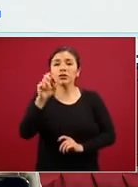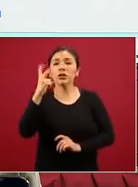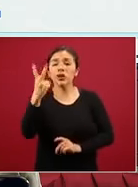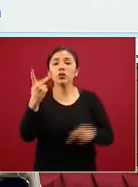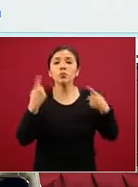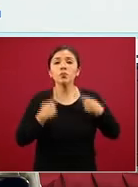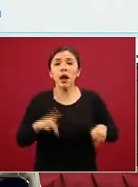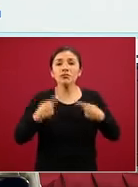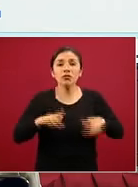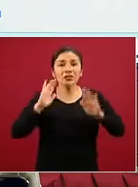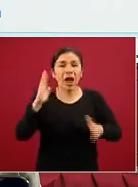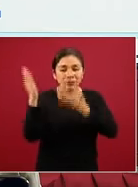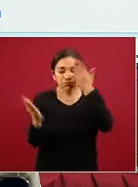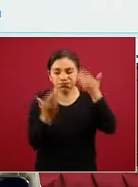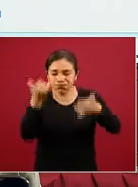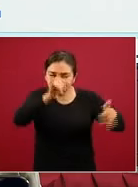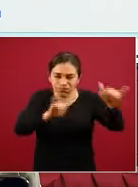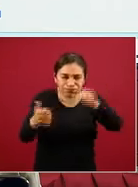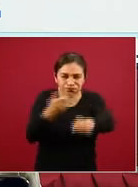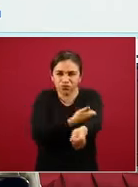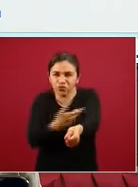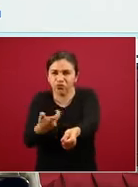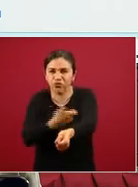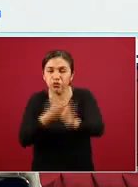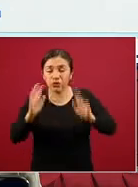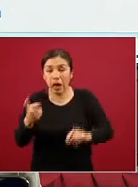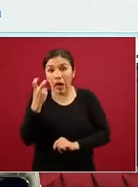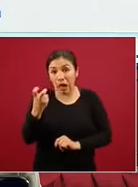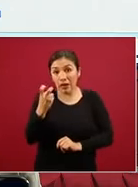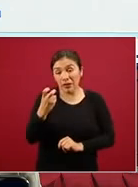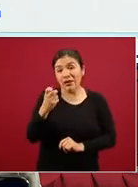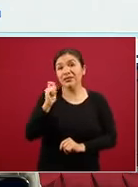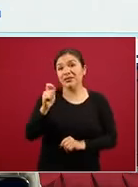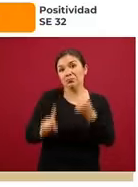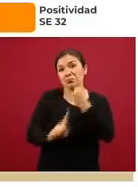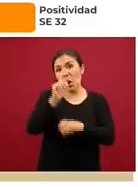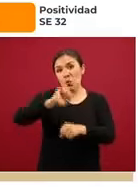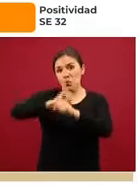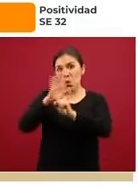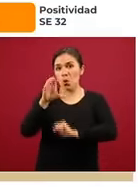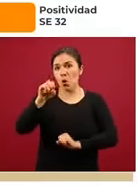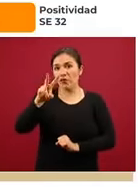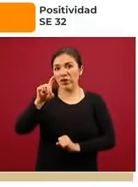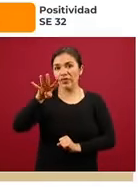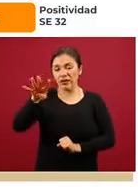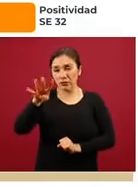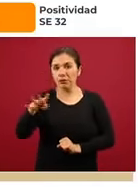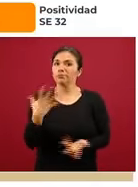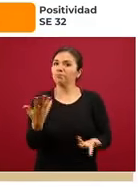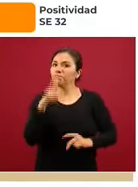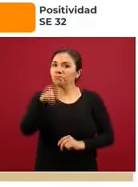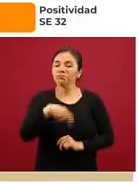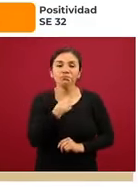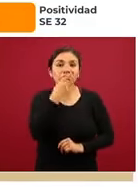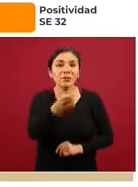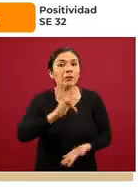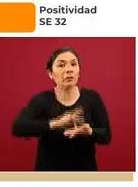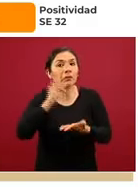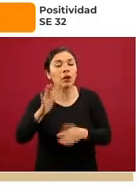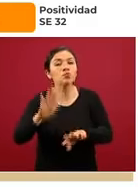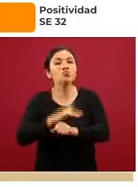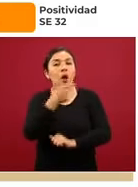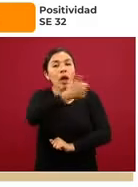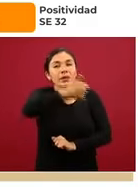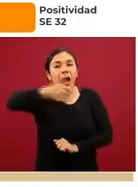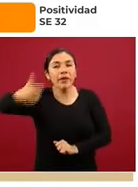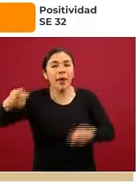personas estudiadas en nuestro país para este evento de COVID-19. Nueve, agradecer que detrás de todas estas